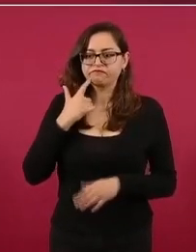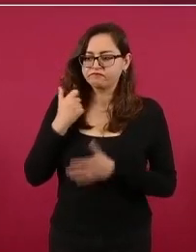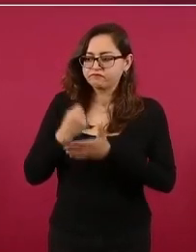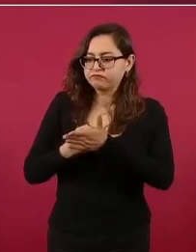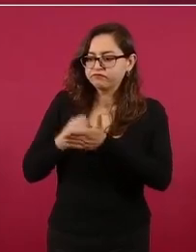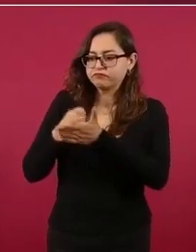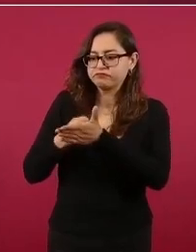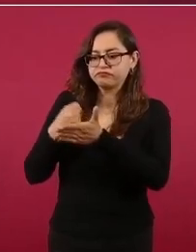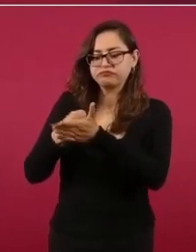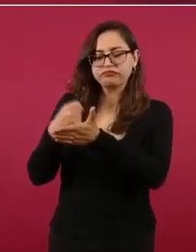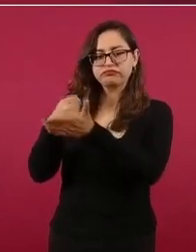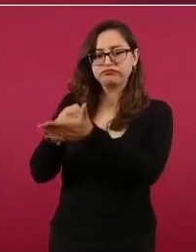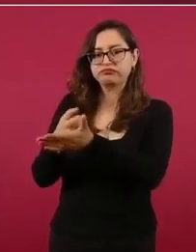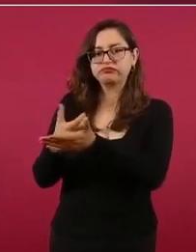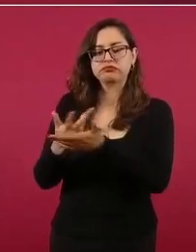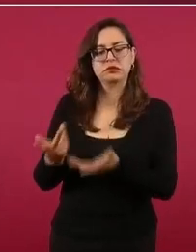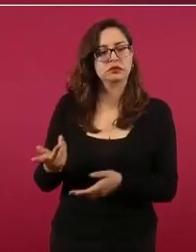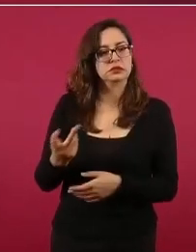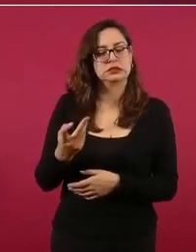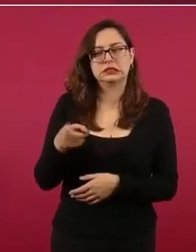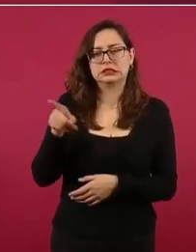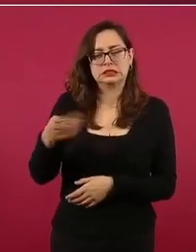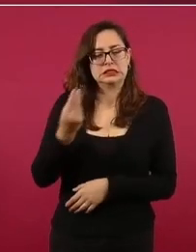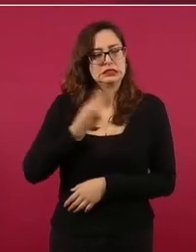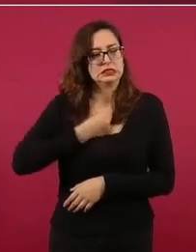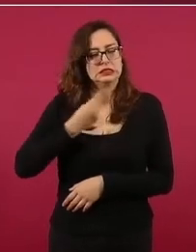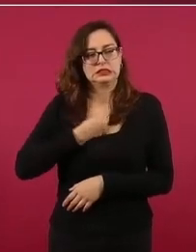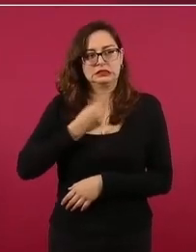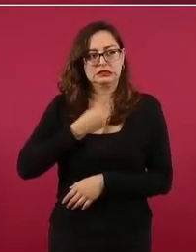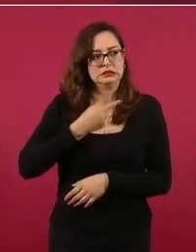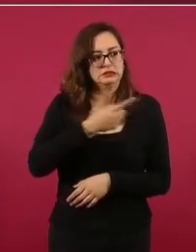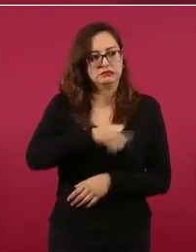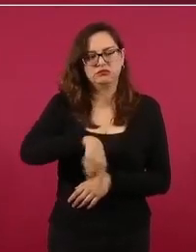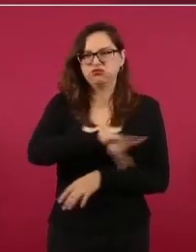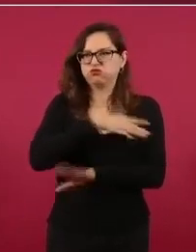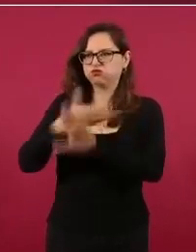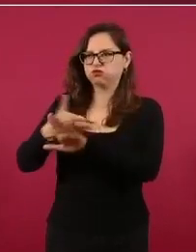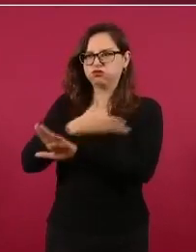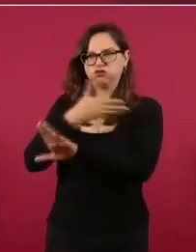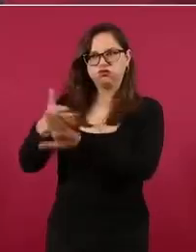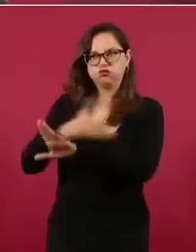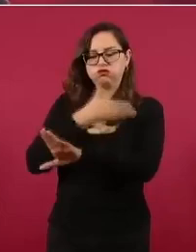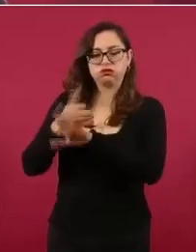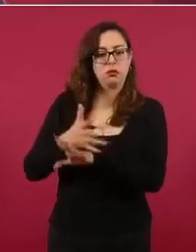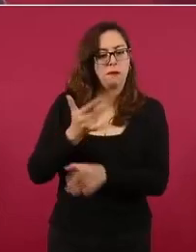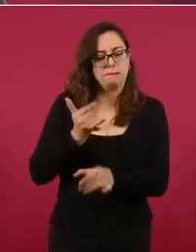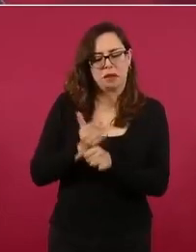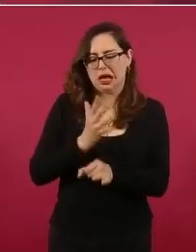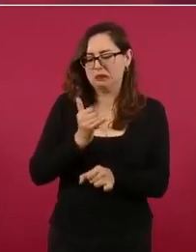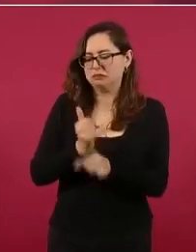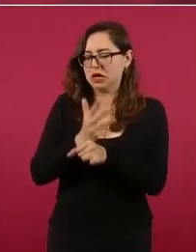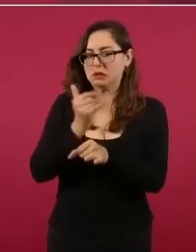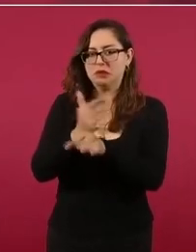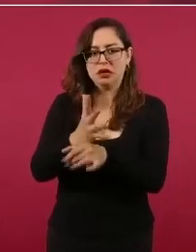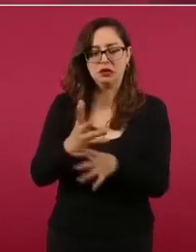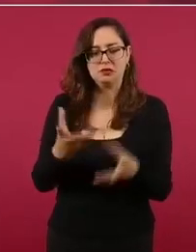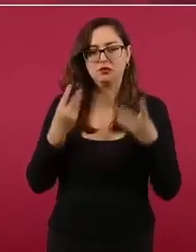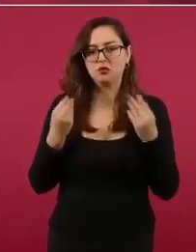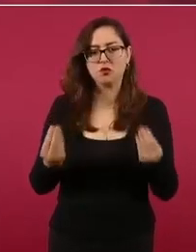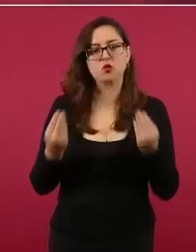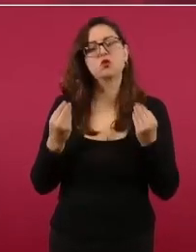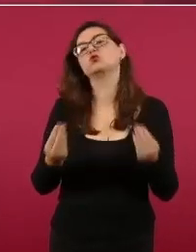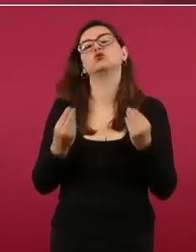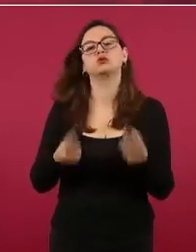imposible en lo político, muchos obstáculos por